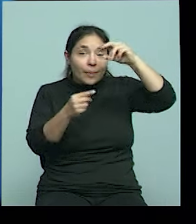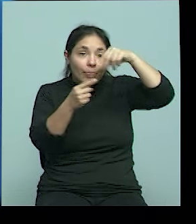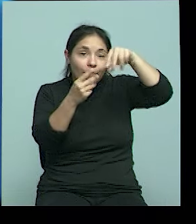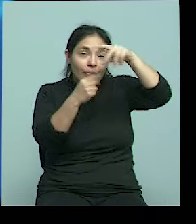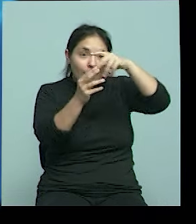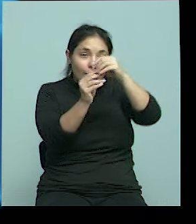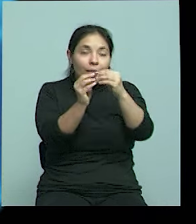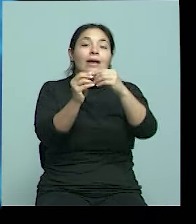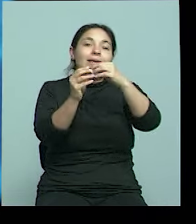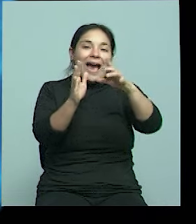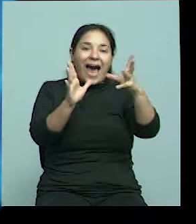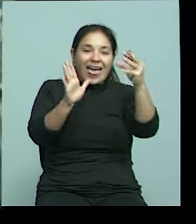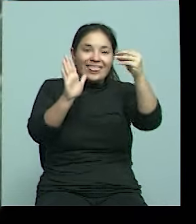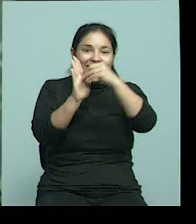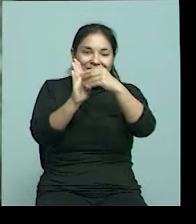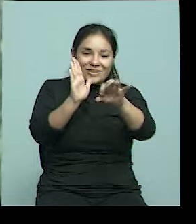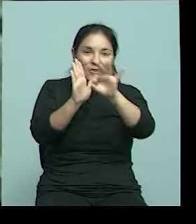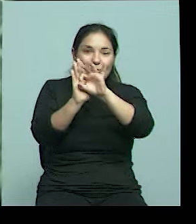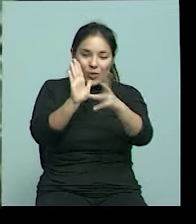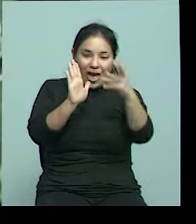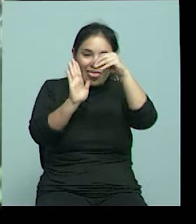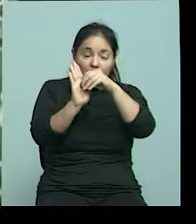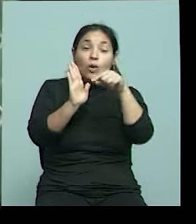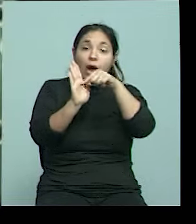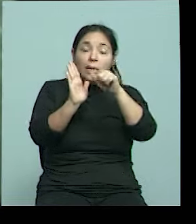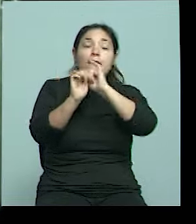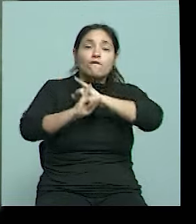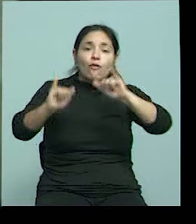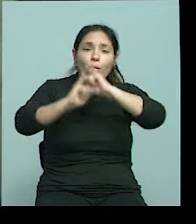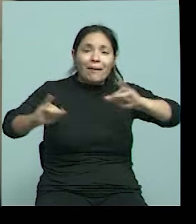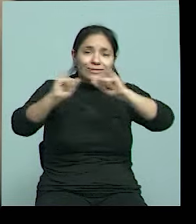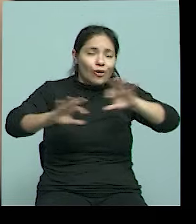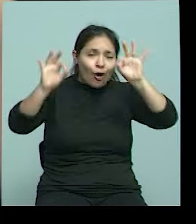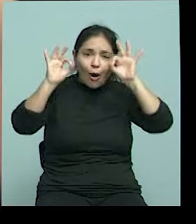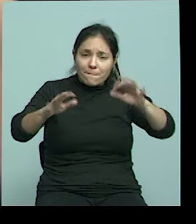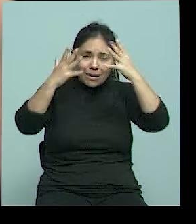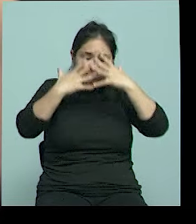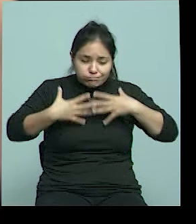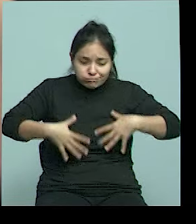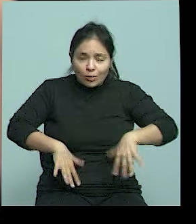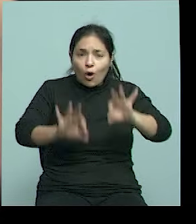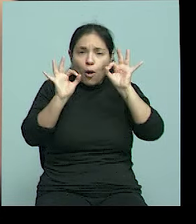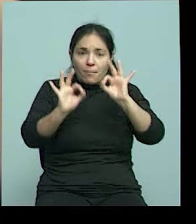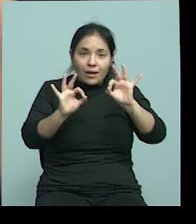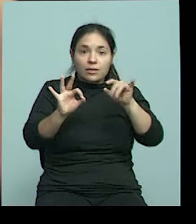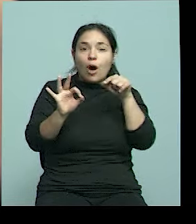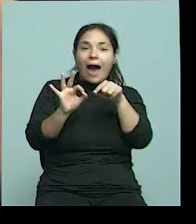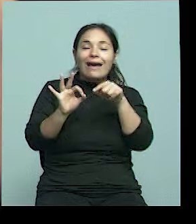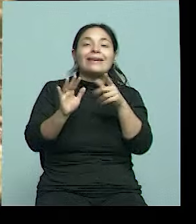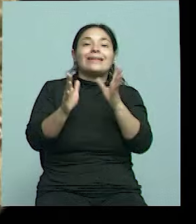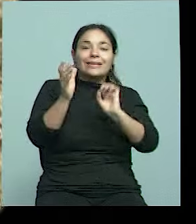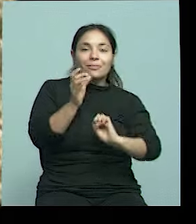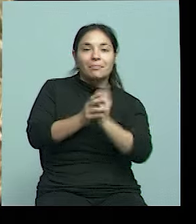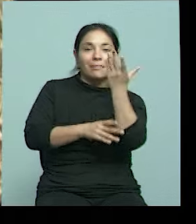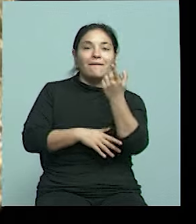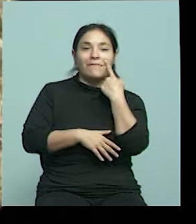núcleo de las células. Y transmite toda la información genética, toda la información necesaria para generar a un nuevo